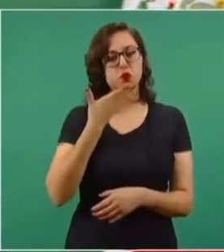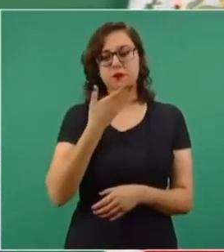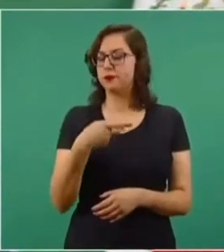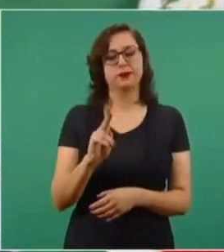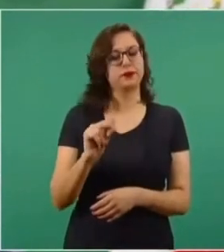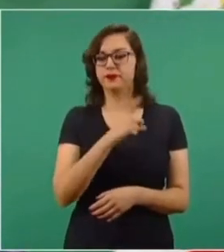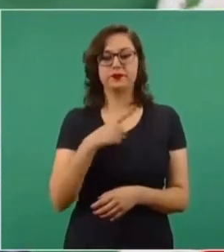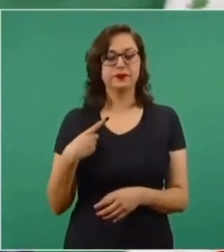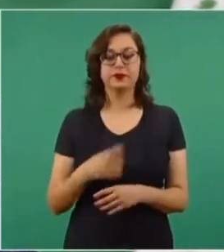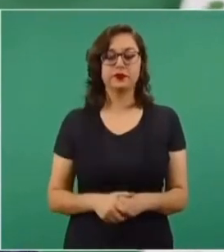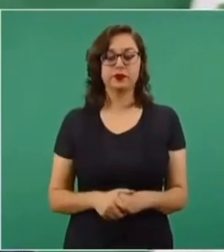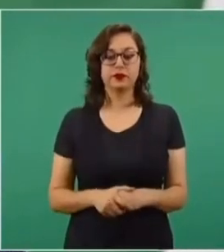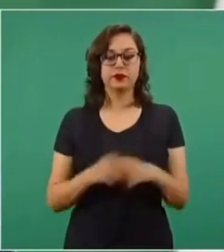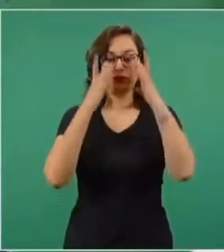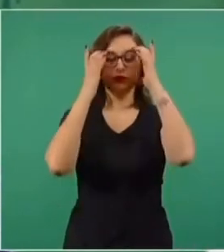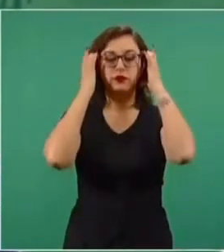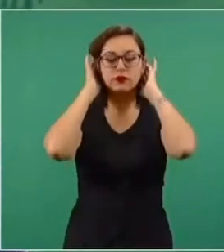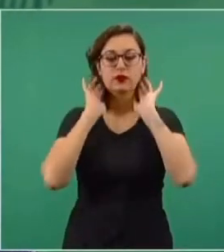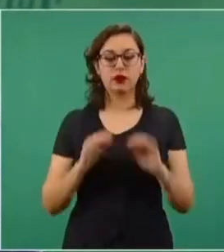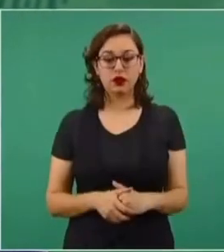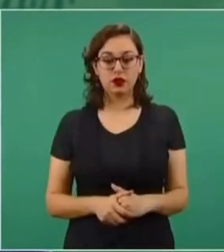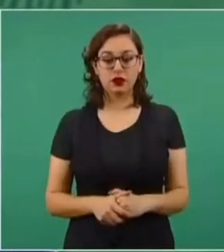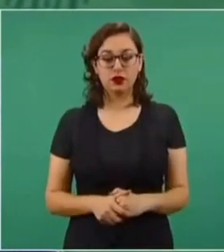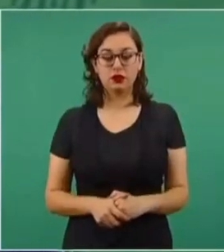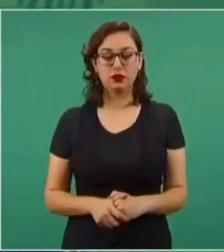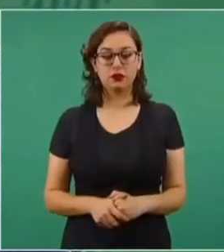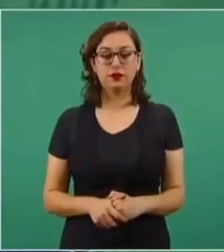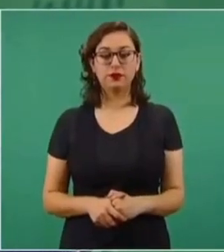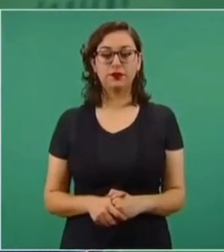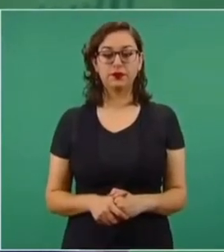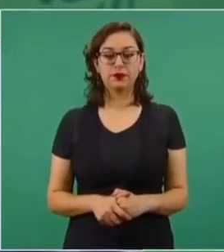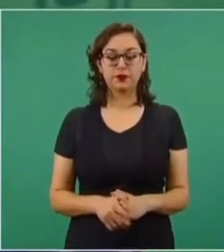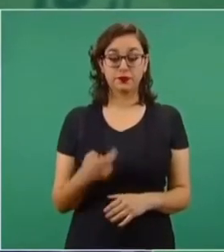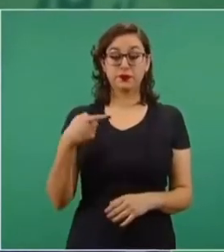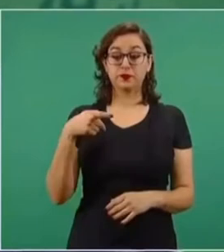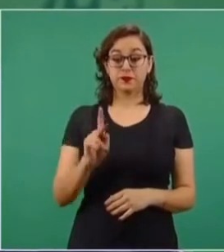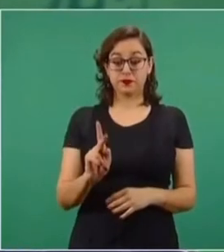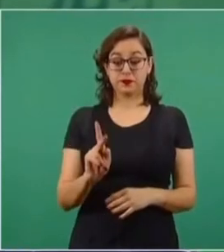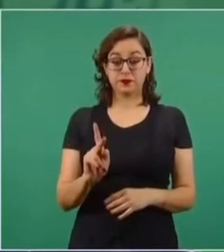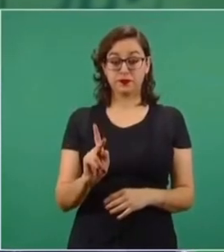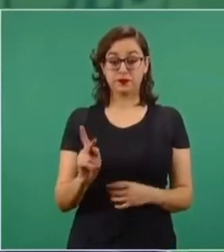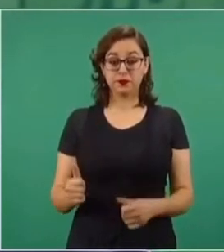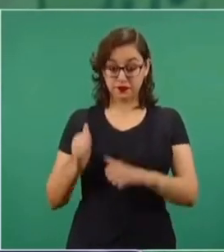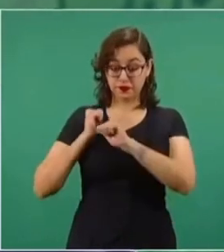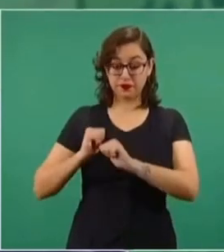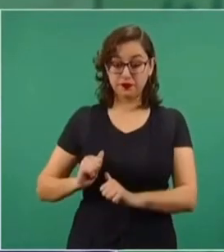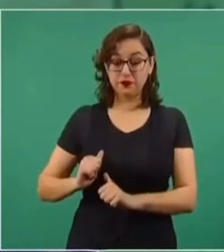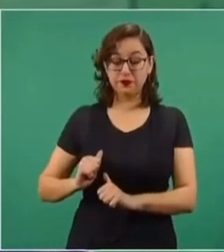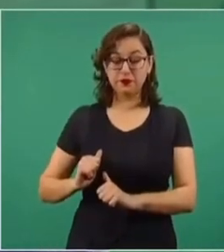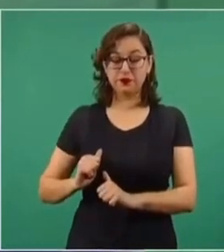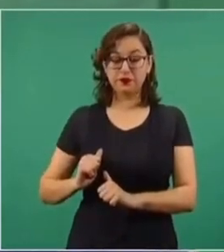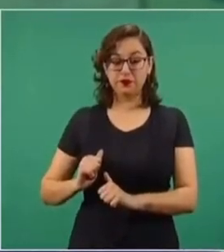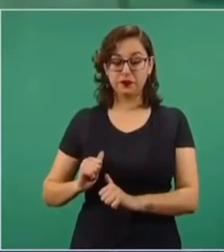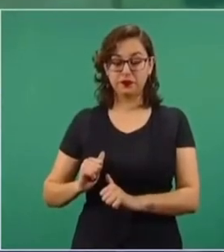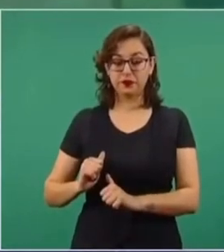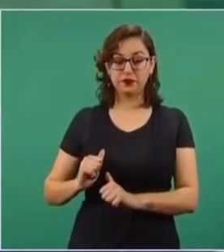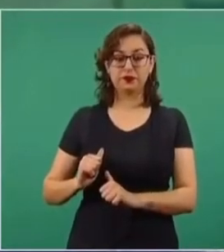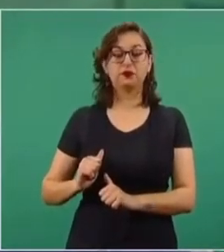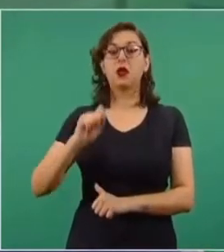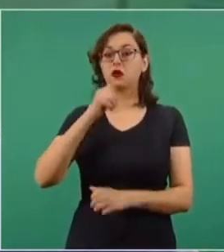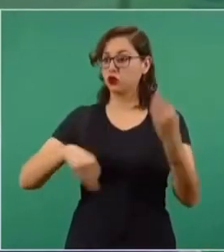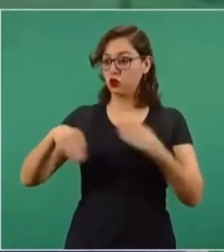Sin embargo, hasta las mismas autoridades tenemos el derecho